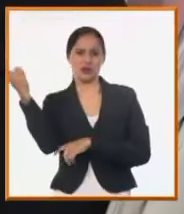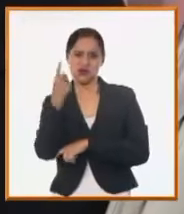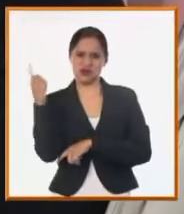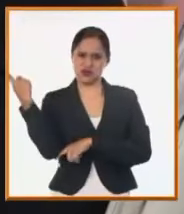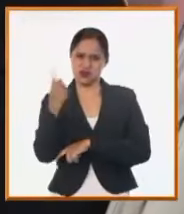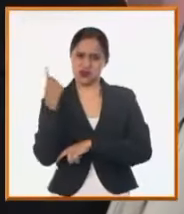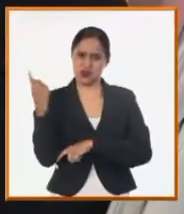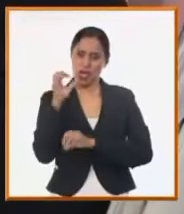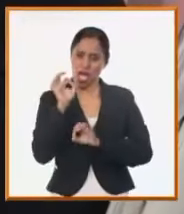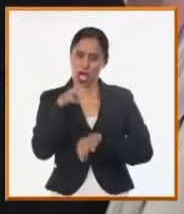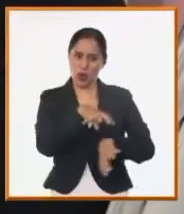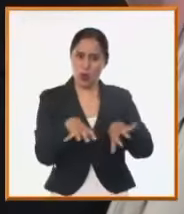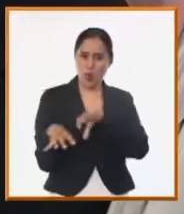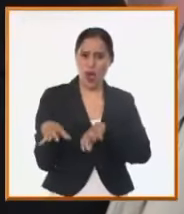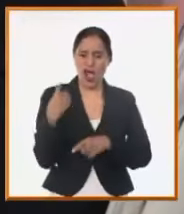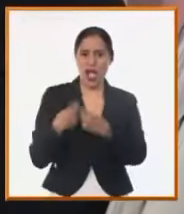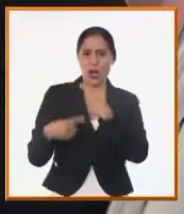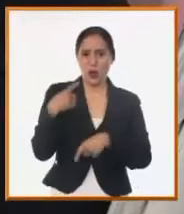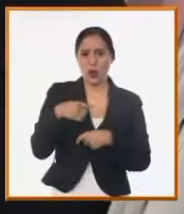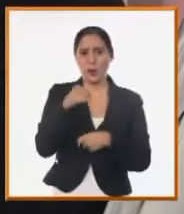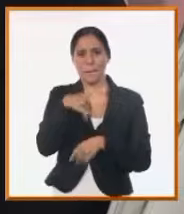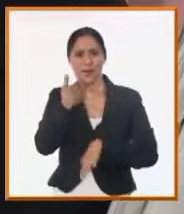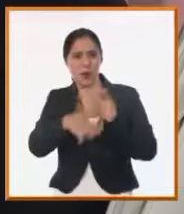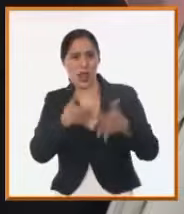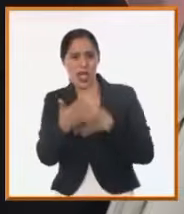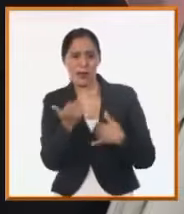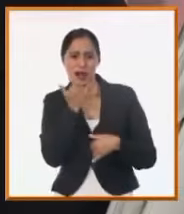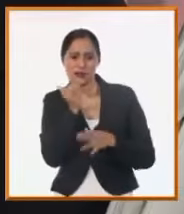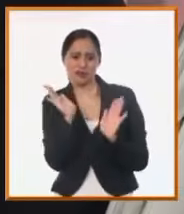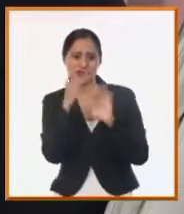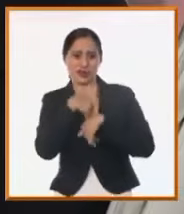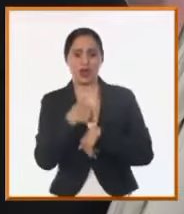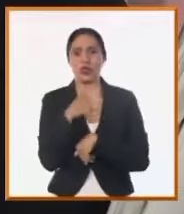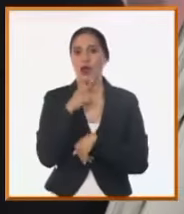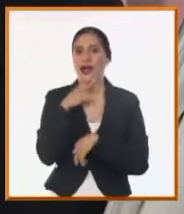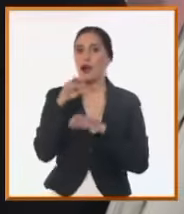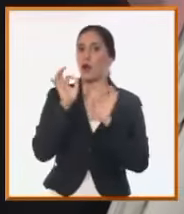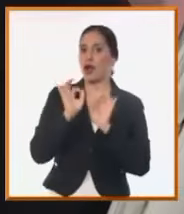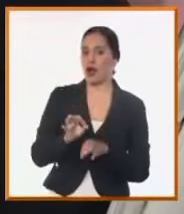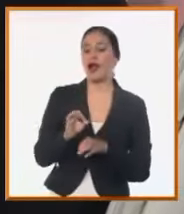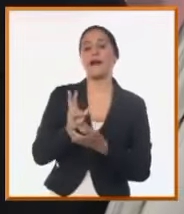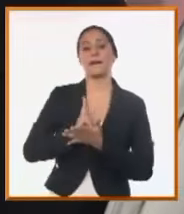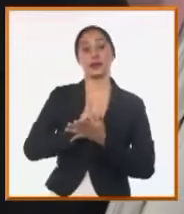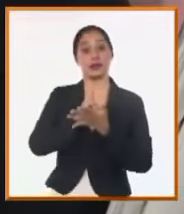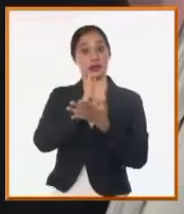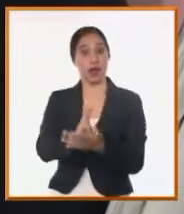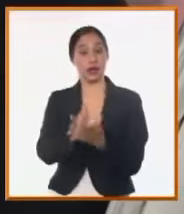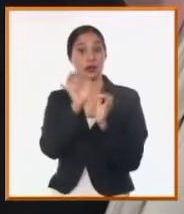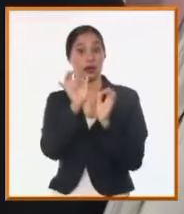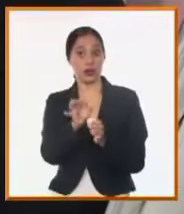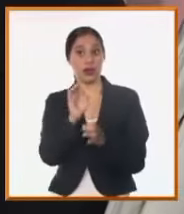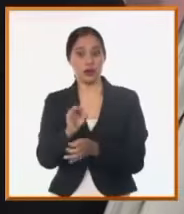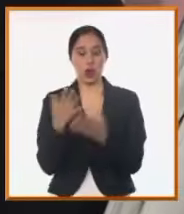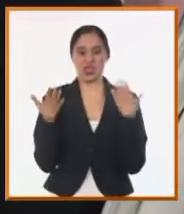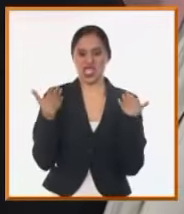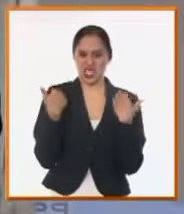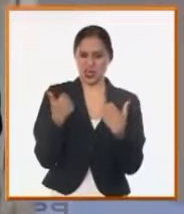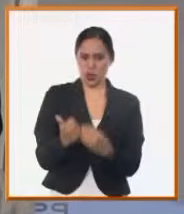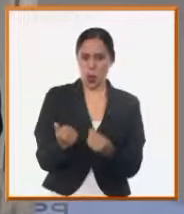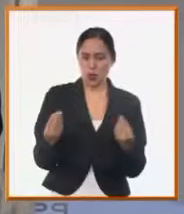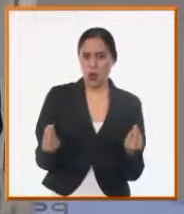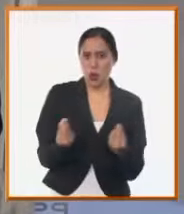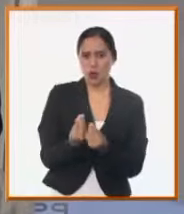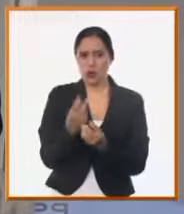lugares que se habló con problemas de abastecimiento. Incluso visitamos en ese momento el lugar con las autoridades de la provincia. Ahí se